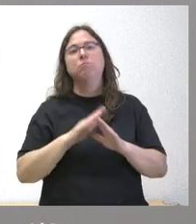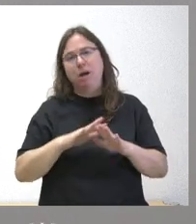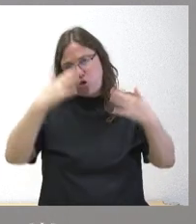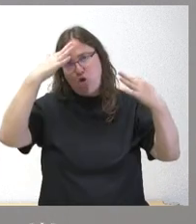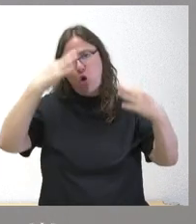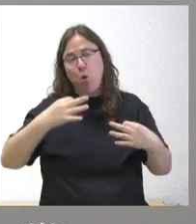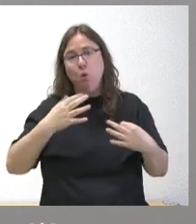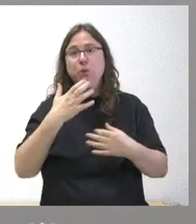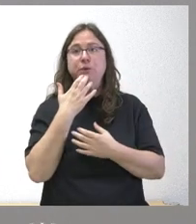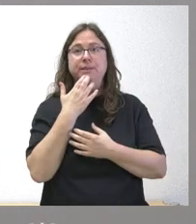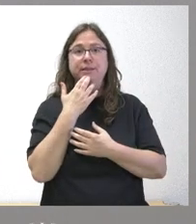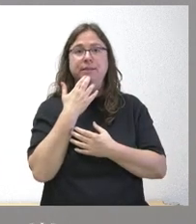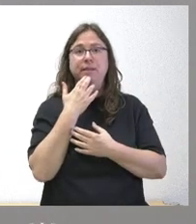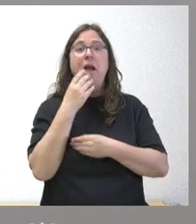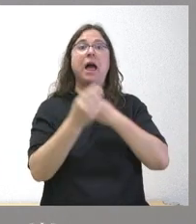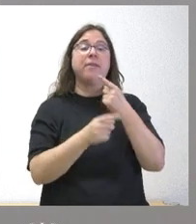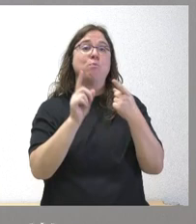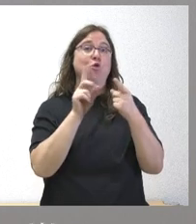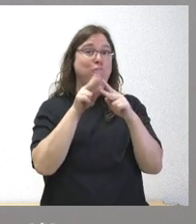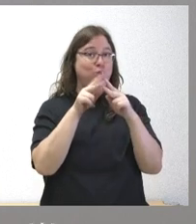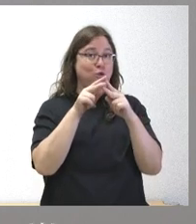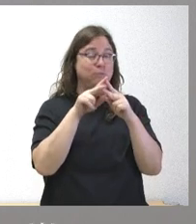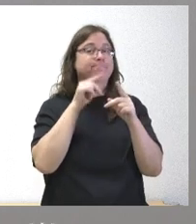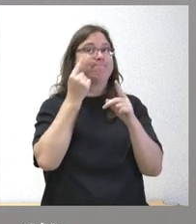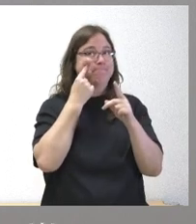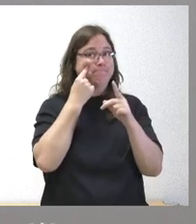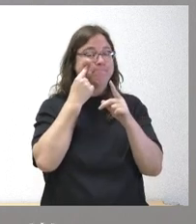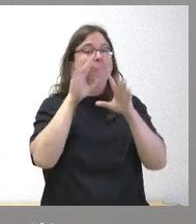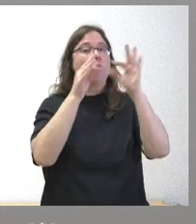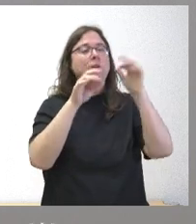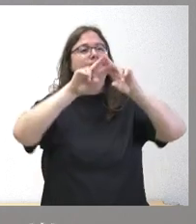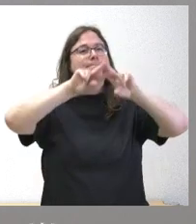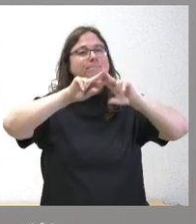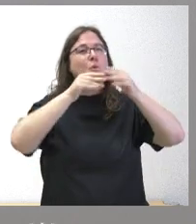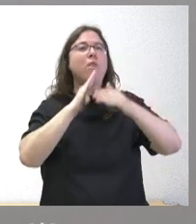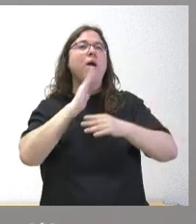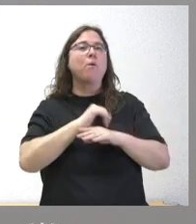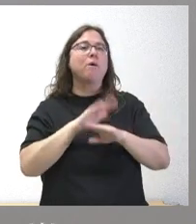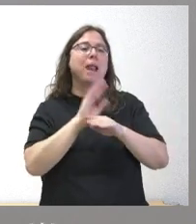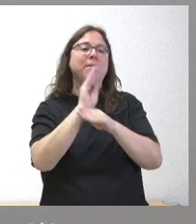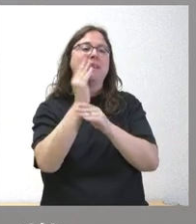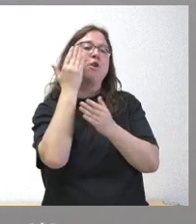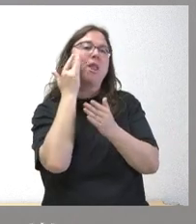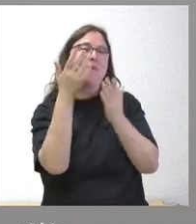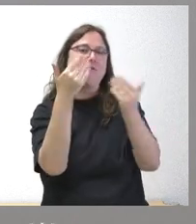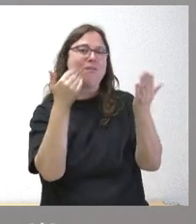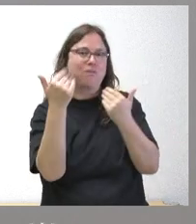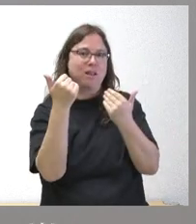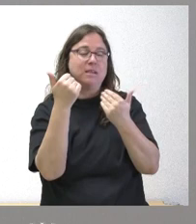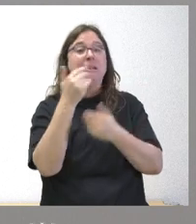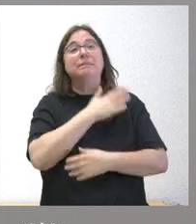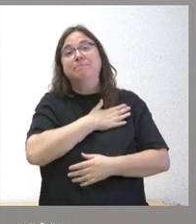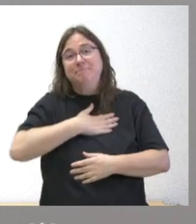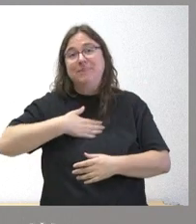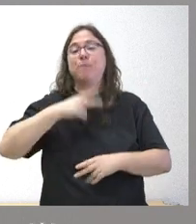medida en que adaptemos estas dos circunstancias que se produjeron y analicemos el momento más adecuado para estos mantenimientos pues la idea es que